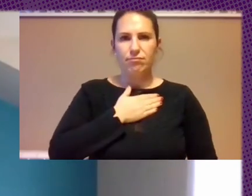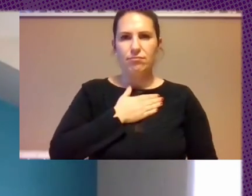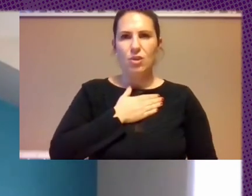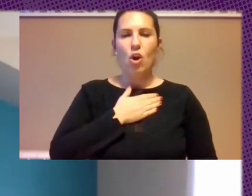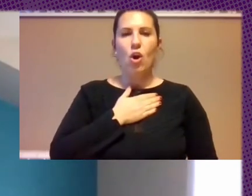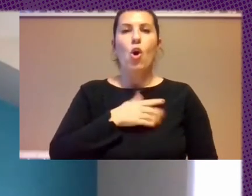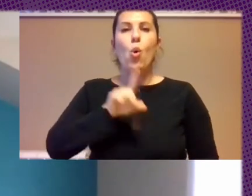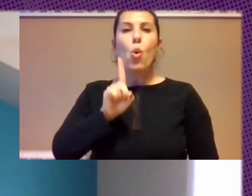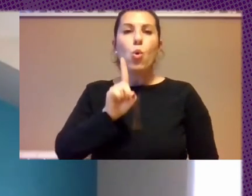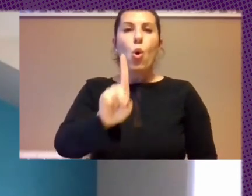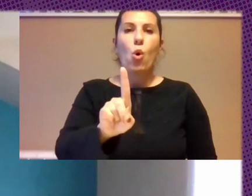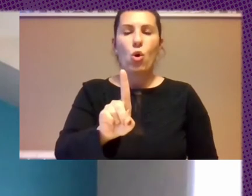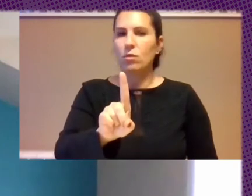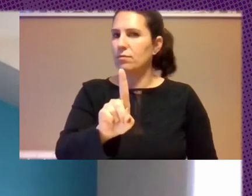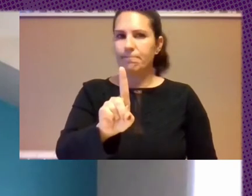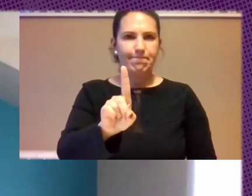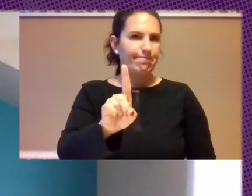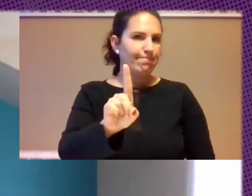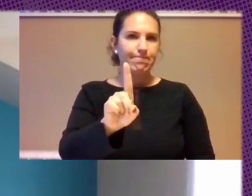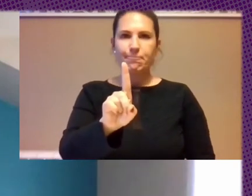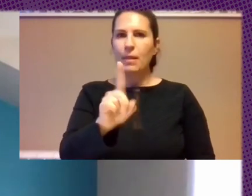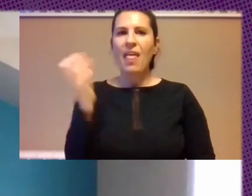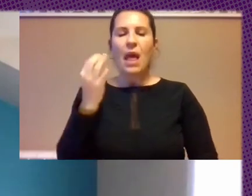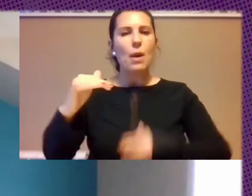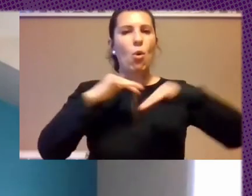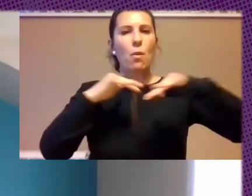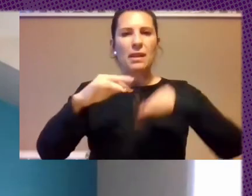Porque Tiene Que Ser Un Movimiento Diverso